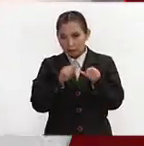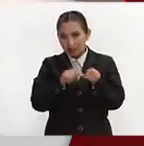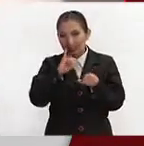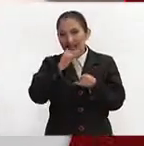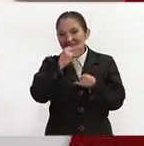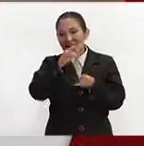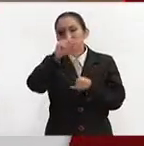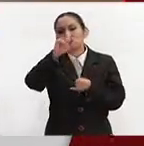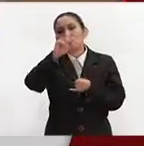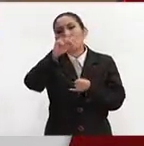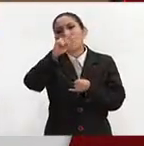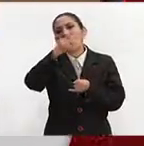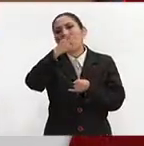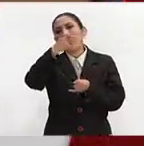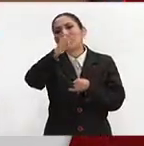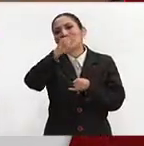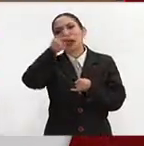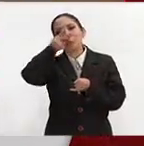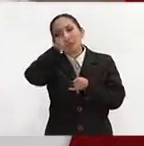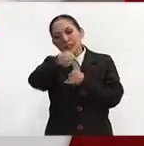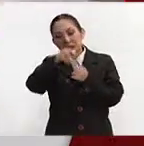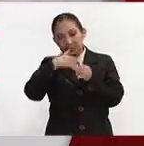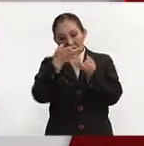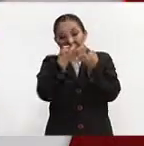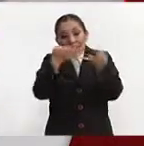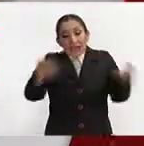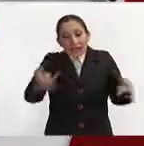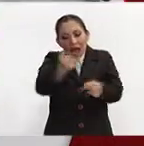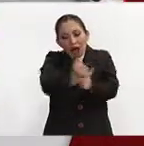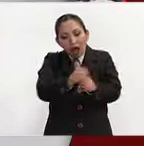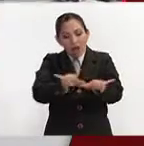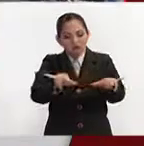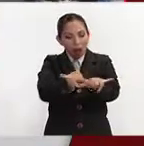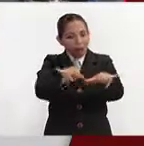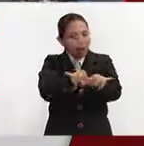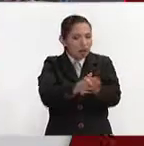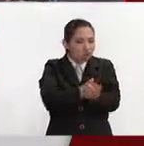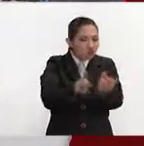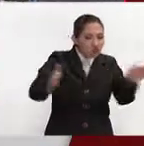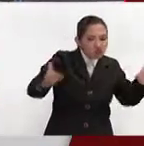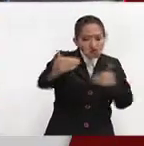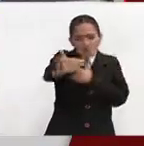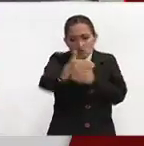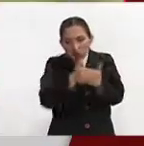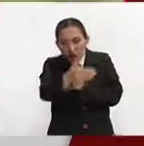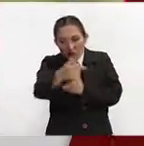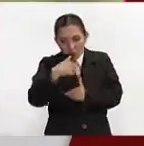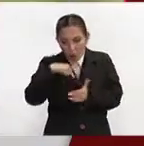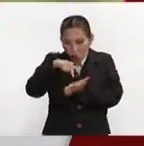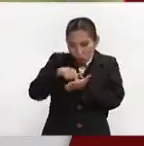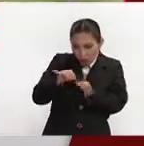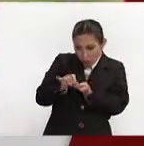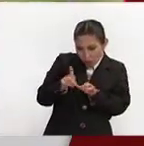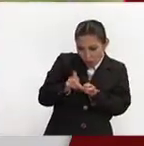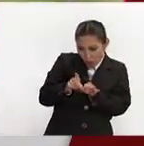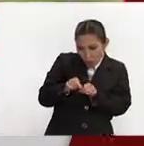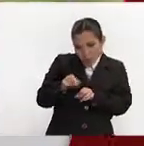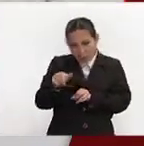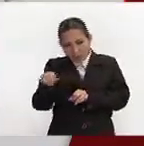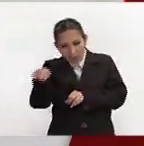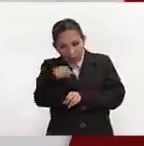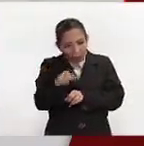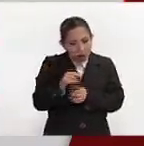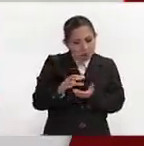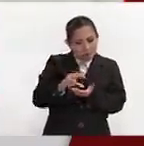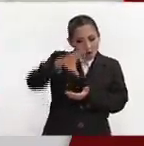topográfica estudia la Tierra desde el punto de vista geométrico. Cuánto mide, de qué tamaño es, dónde estoy, cuál es el